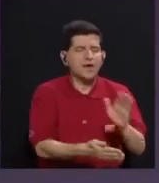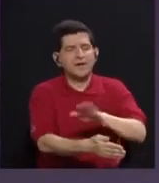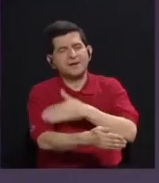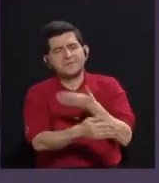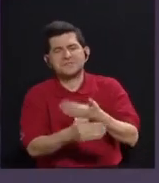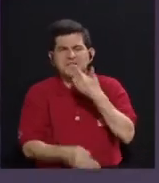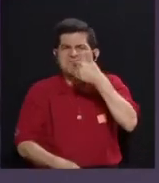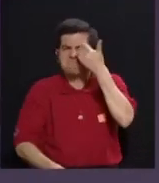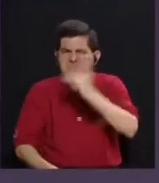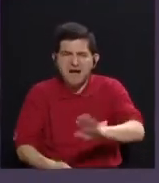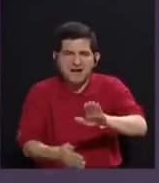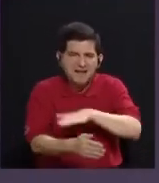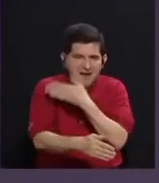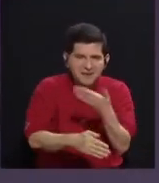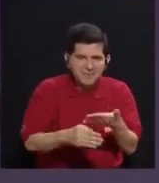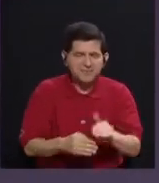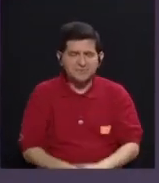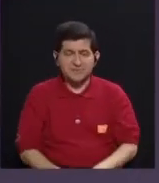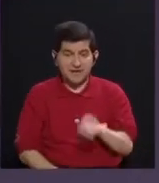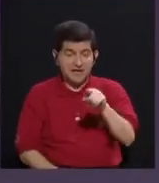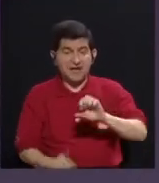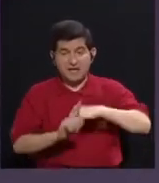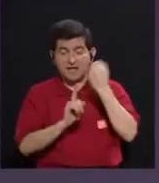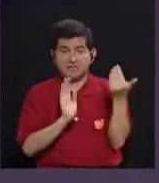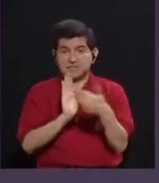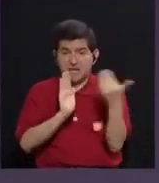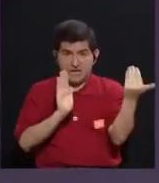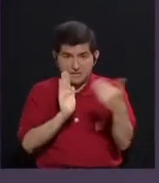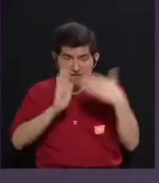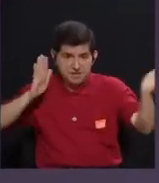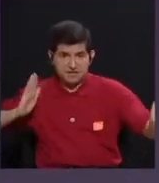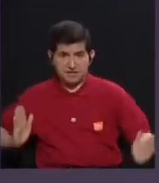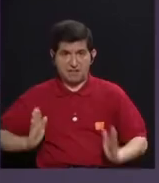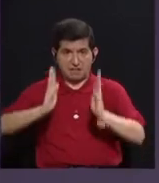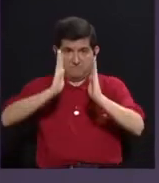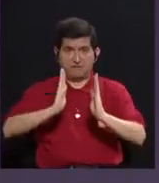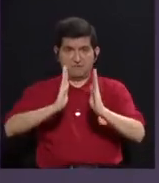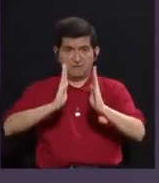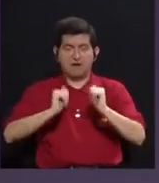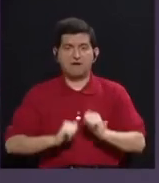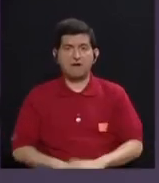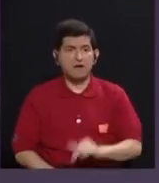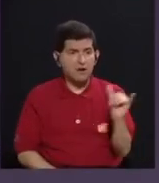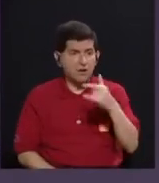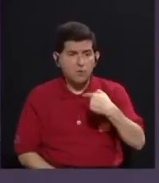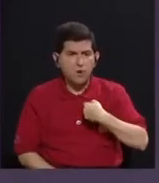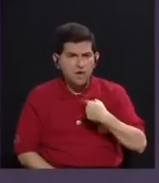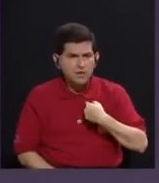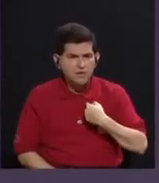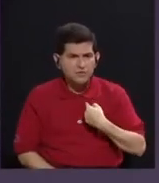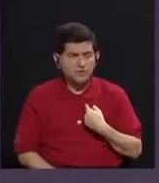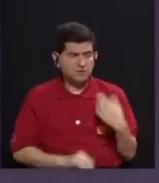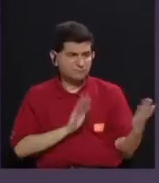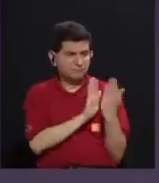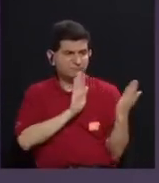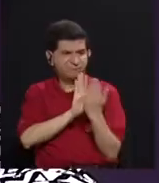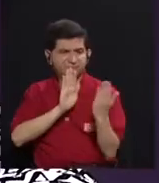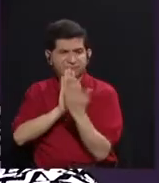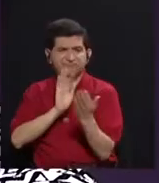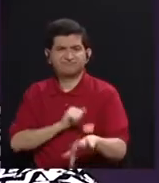música. Y en esta desestabilización, en este enfrentamiento, también me topo con resistencias.